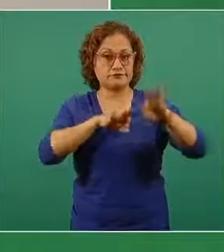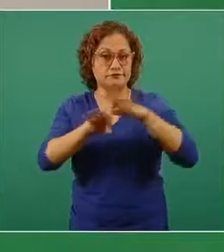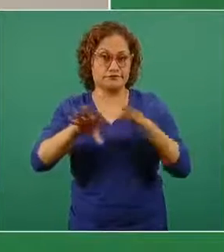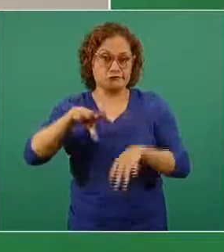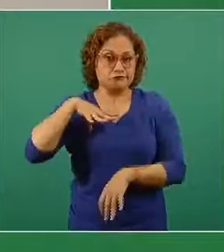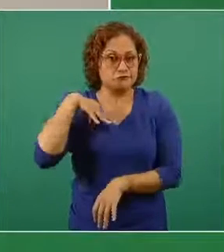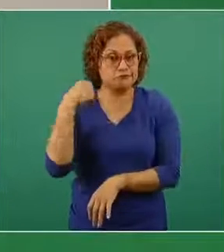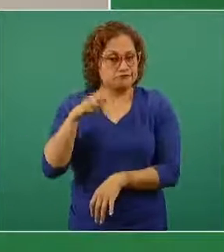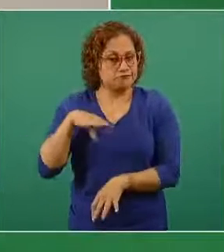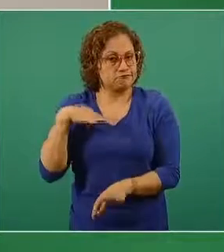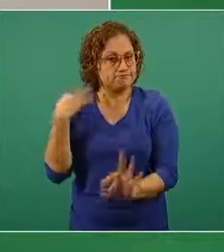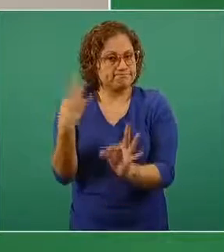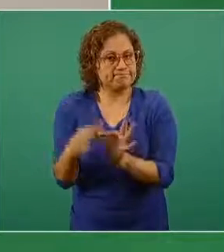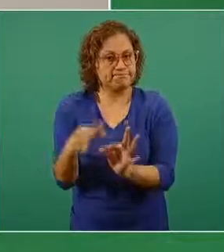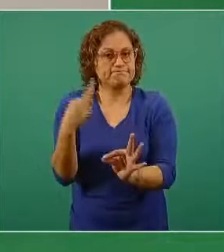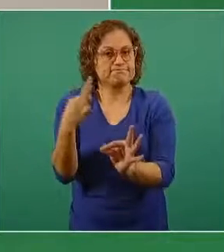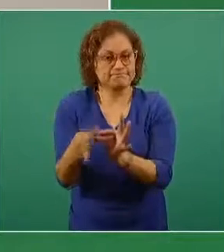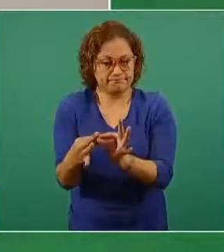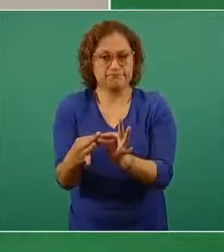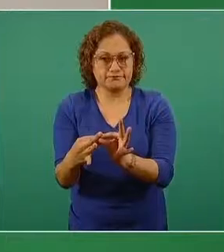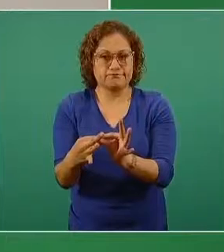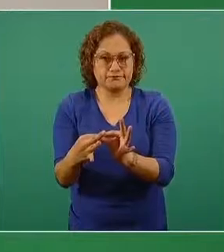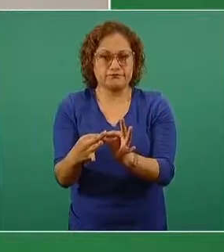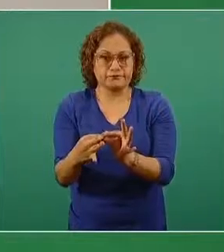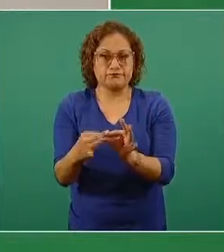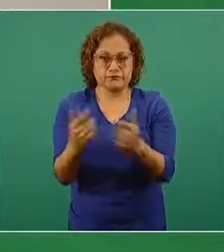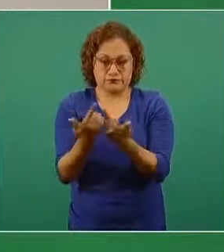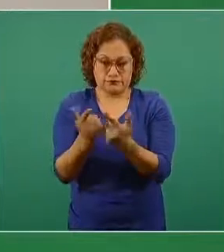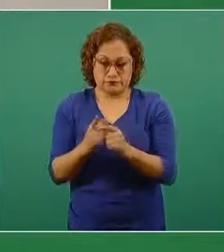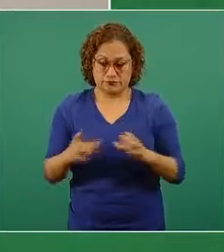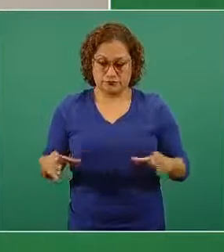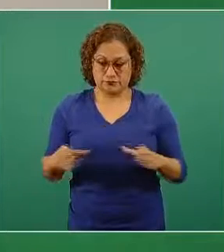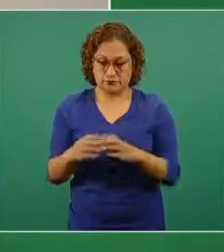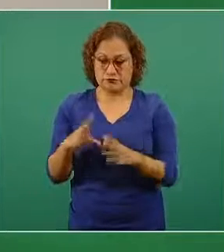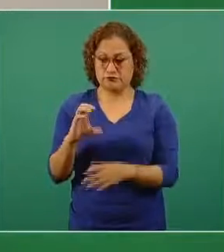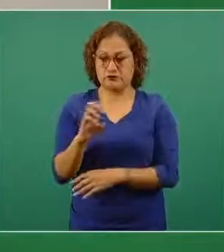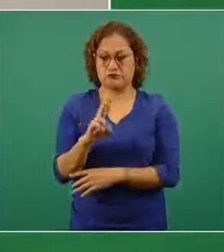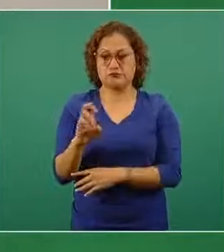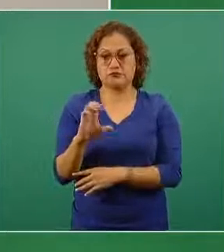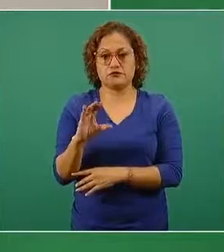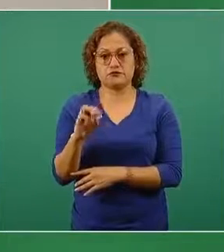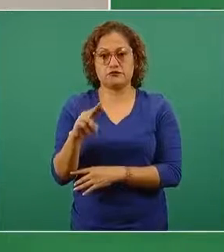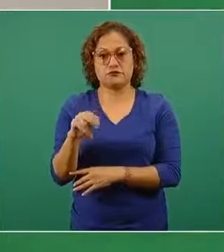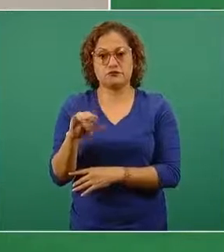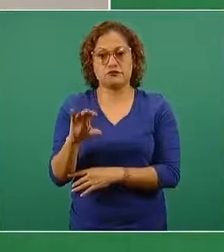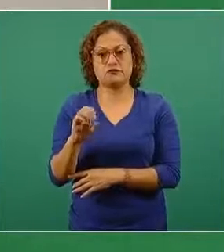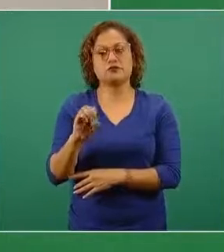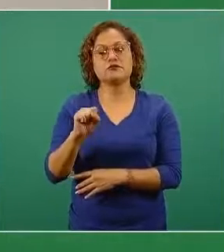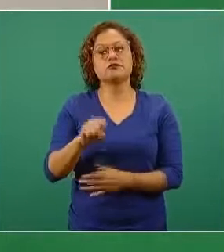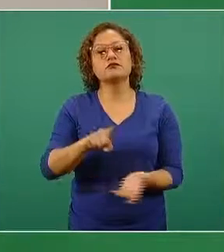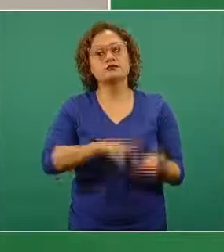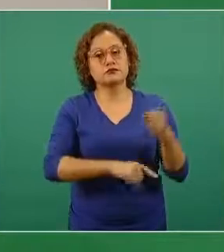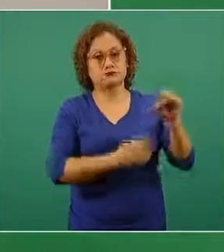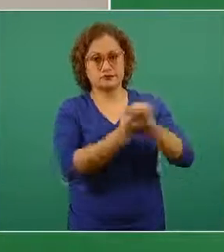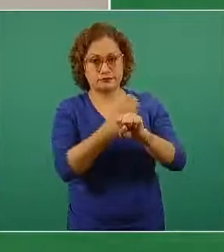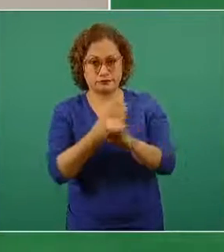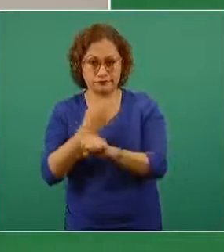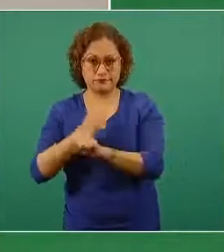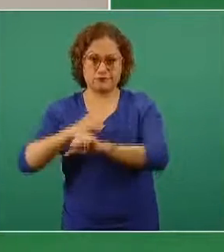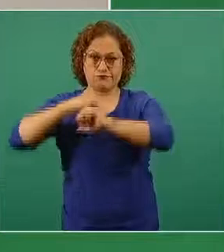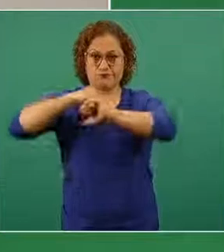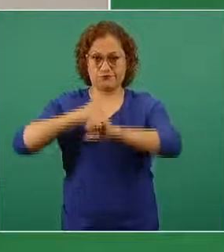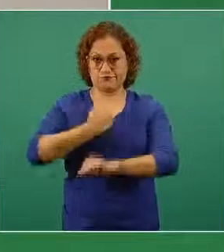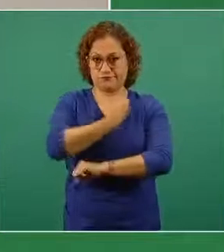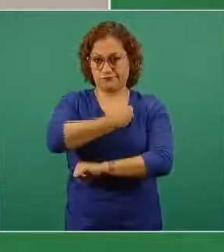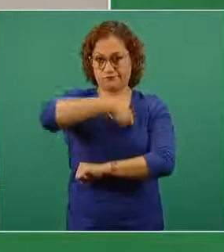el esfuerzo que están haciendo también las entidades federativas, que tienen a su cargo la coordinación para la logística local,